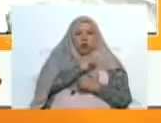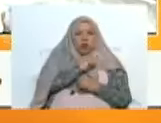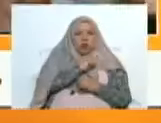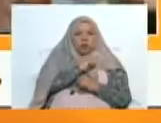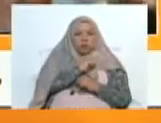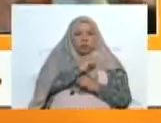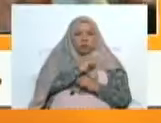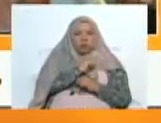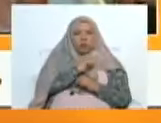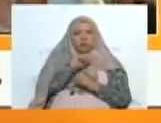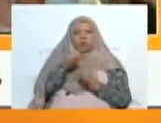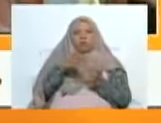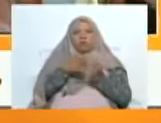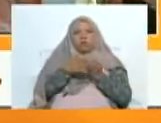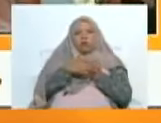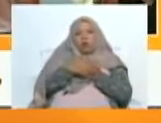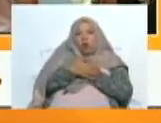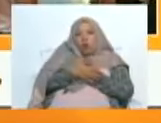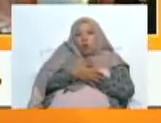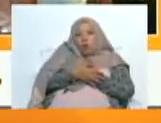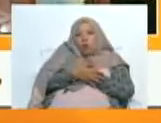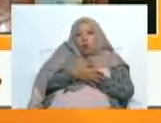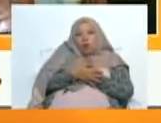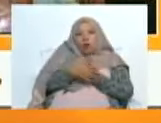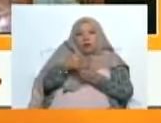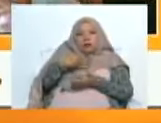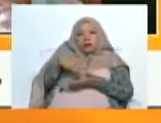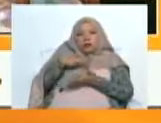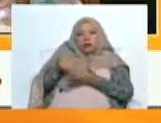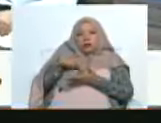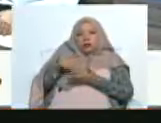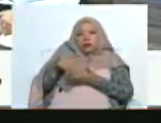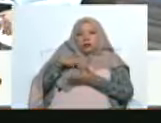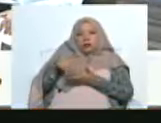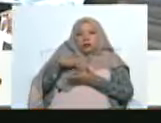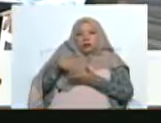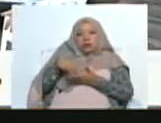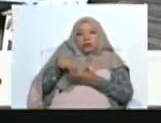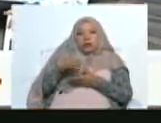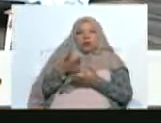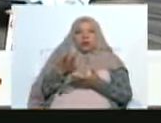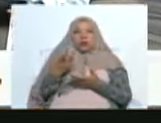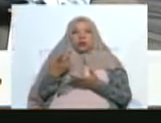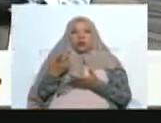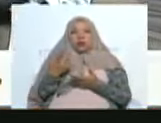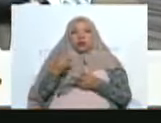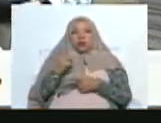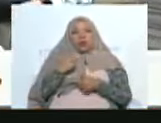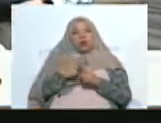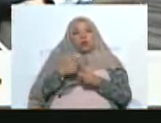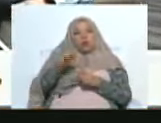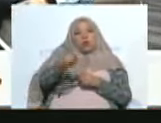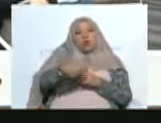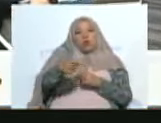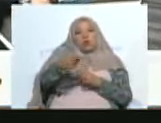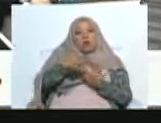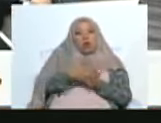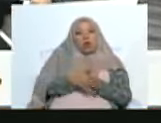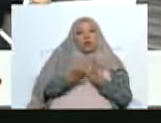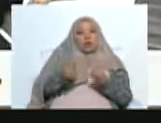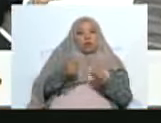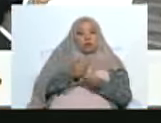guardaron por allá ese tamunangue tan maravilloso que tenemos nosotros, que antes se les decía baile de negro.